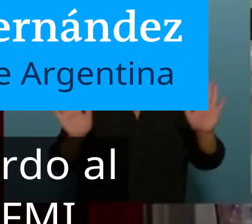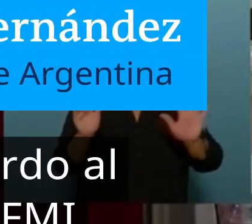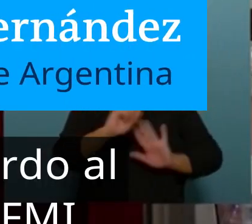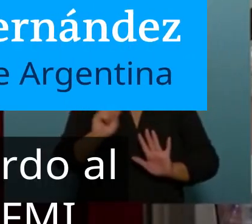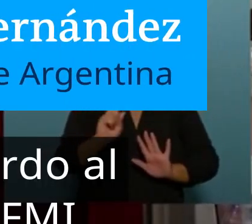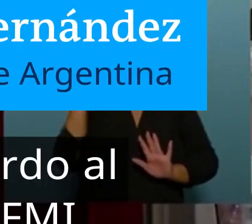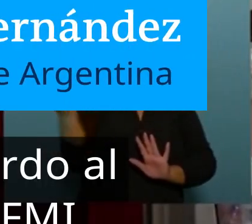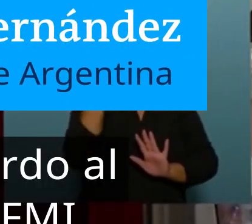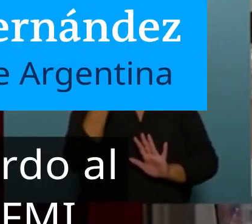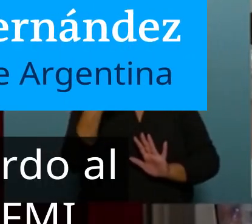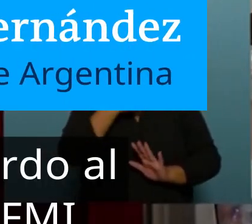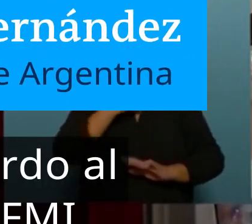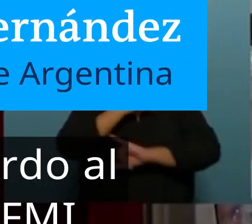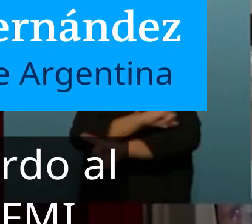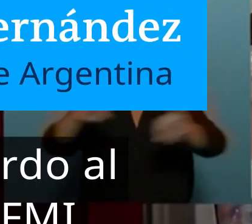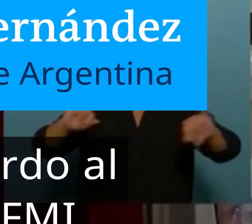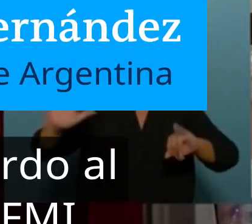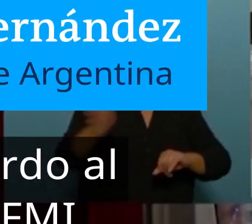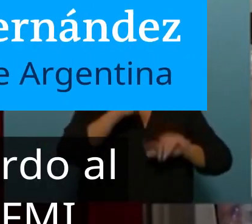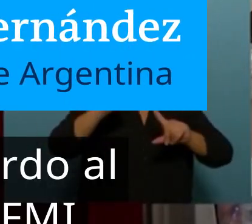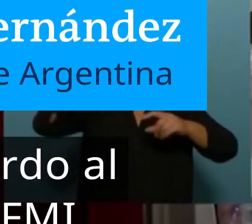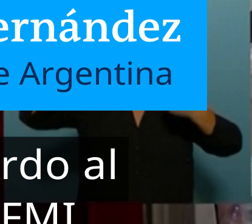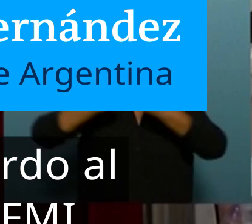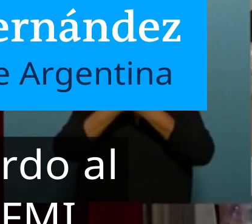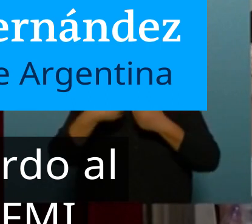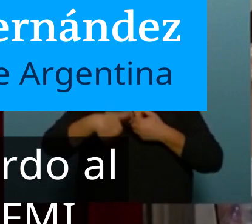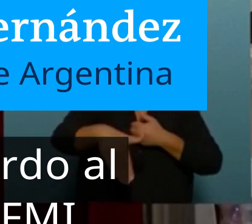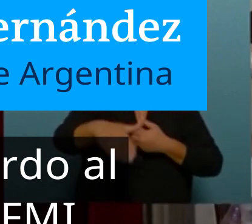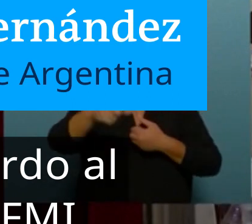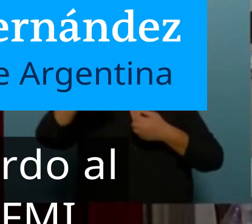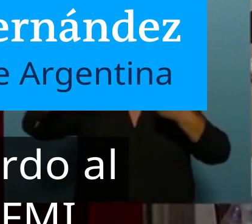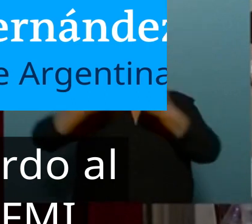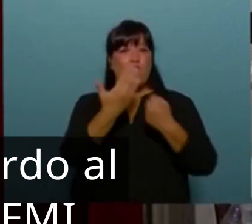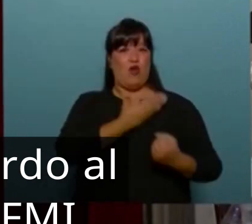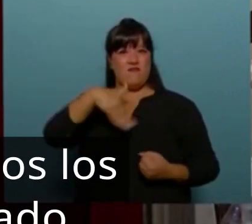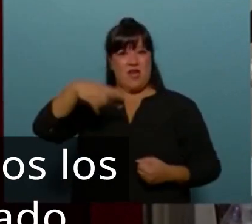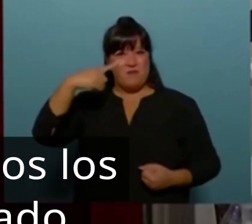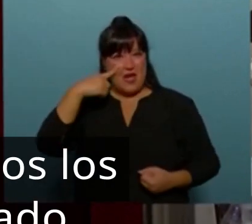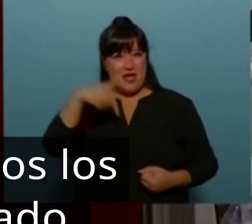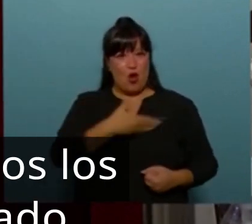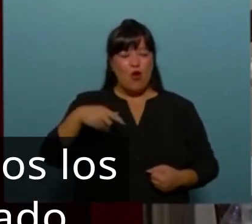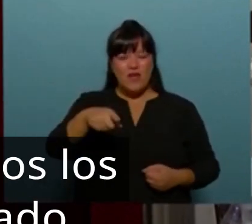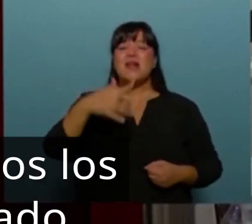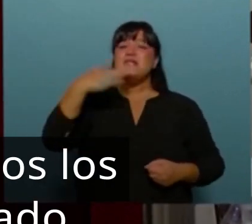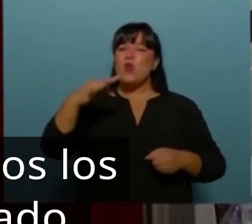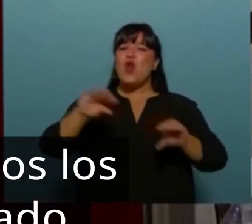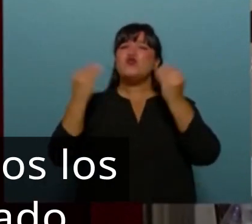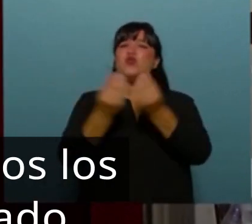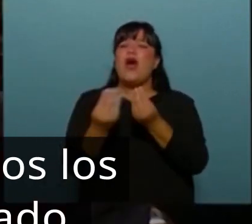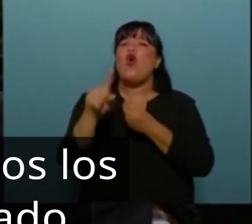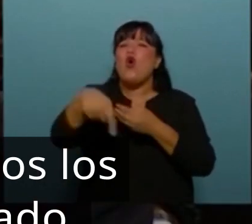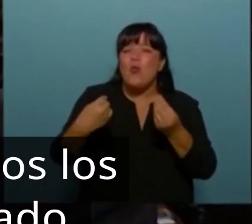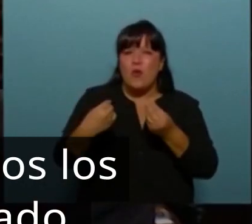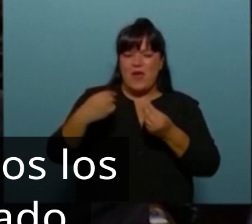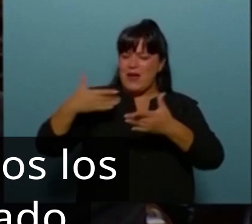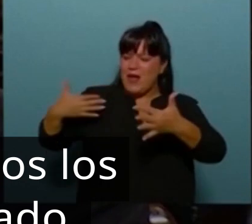Quiero advertir a todos que el acuerdo al que finalmente lleguemos con el Fondo Monetario Internacional será el resultado también del